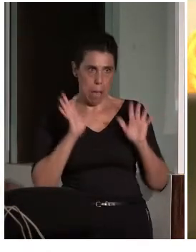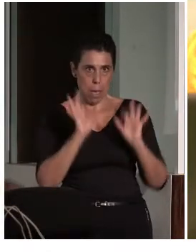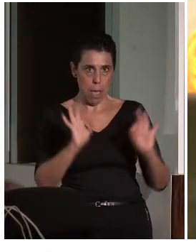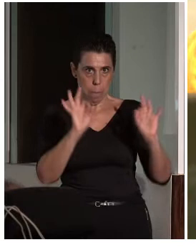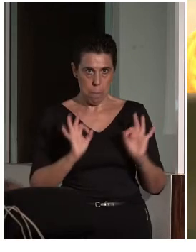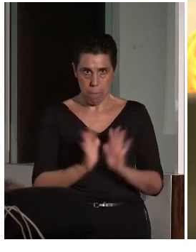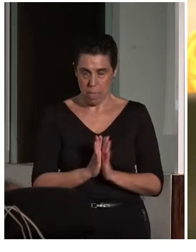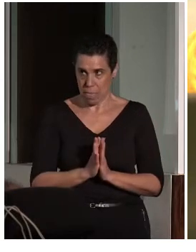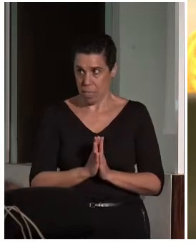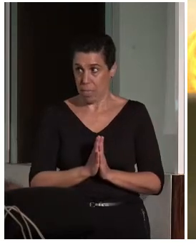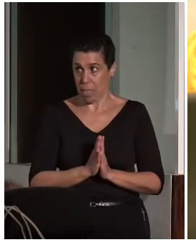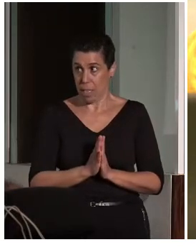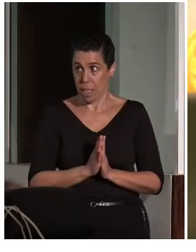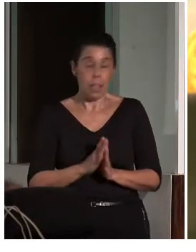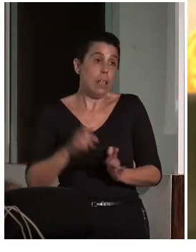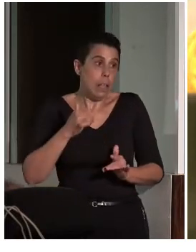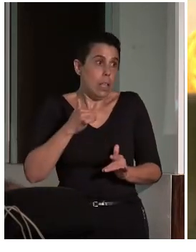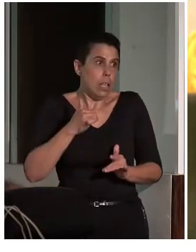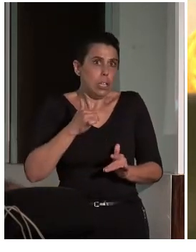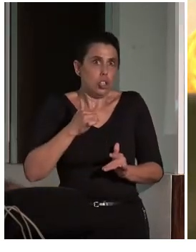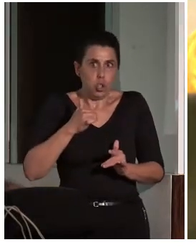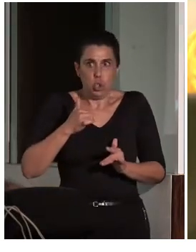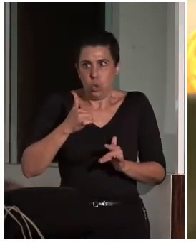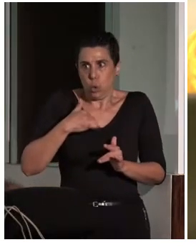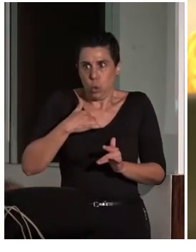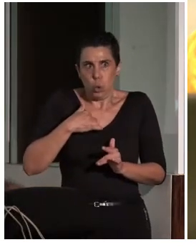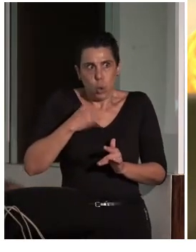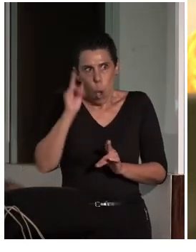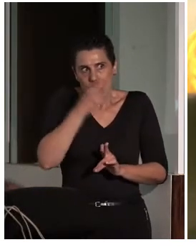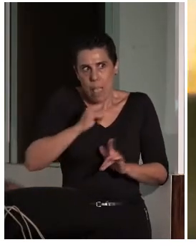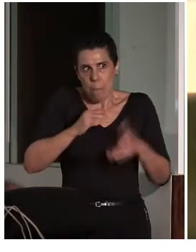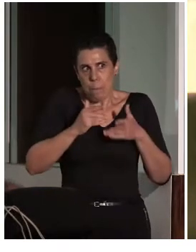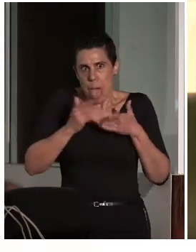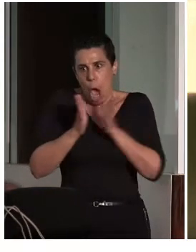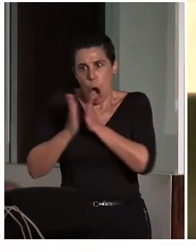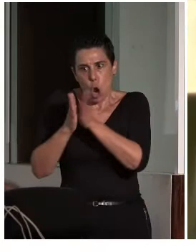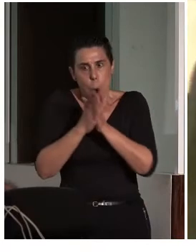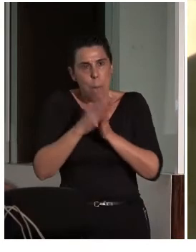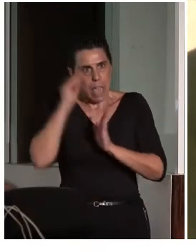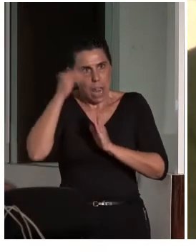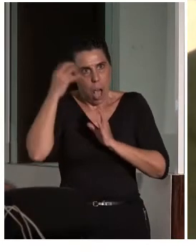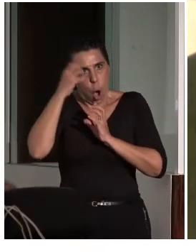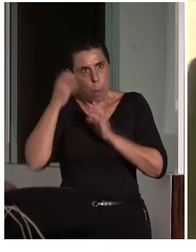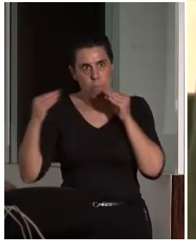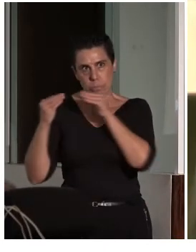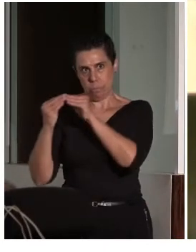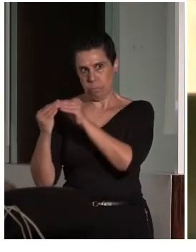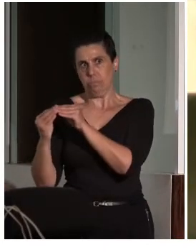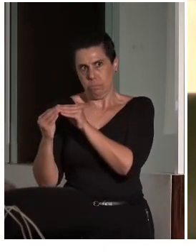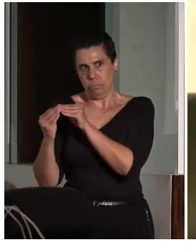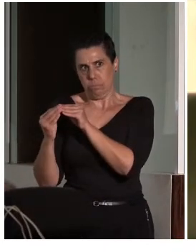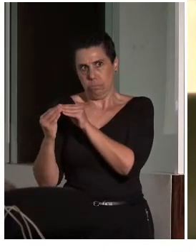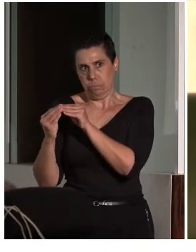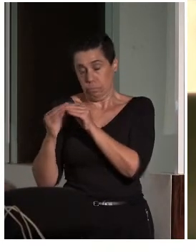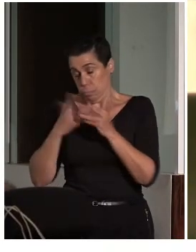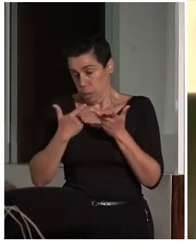Yo me tengo que poner, por supuesto, al lado de todos mis compañeros por varias razones. Me puedo poner al